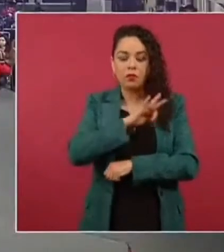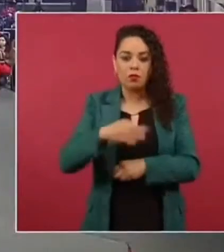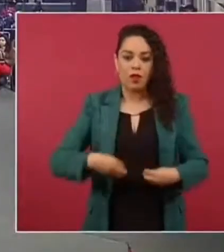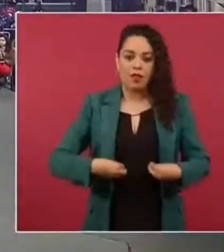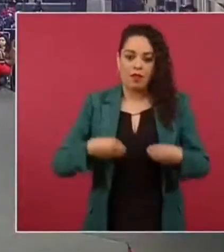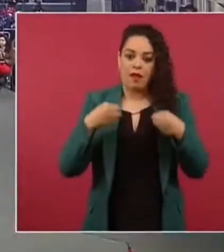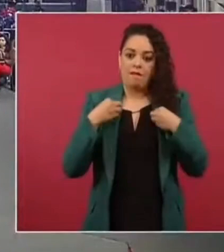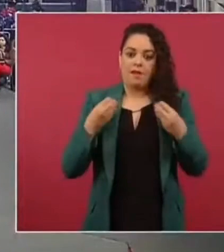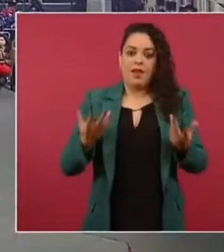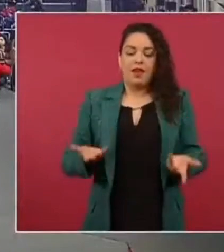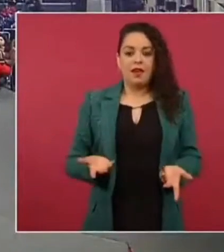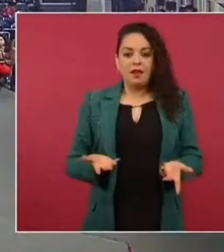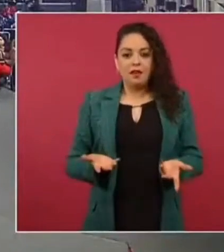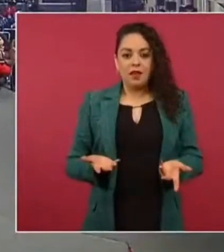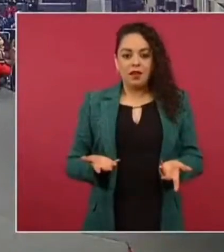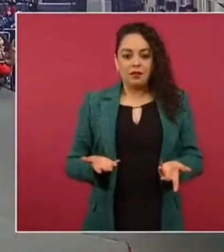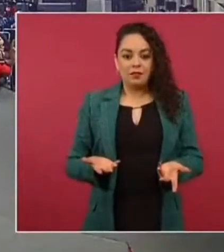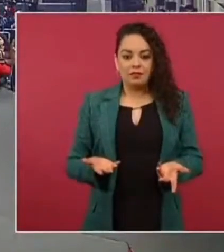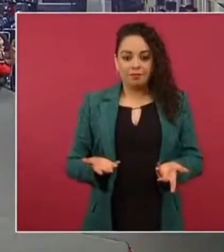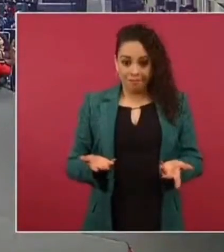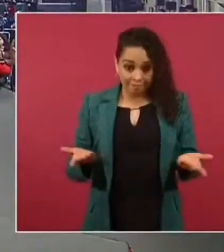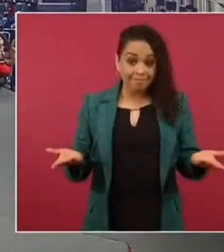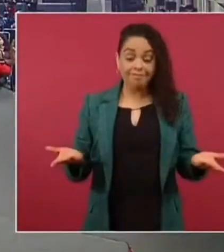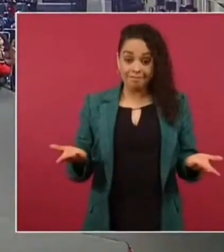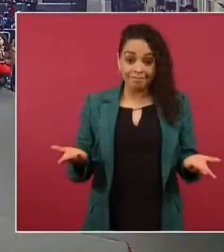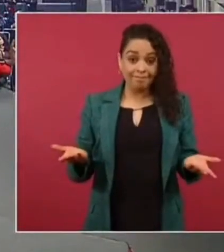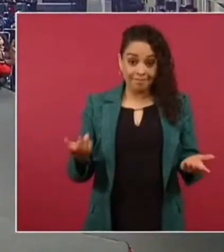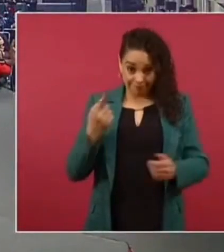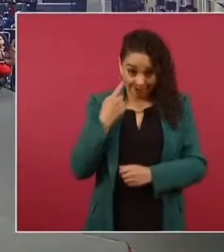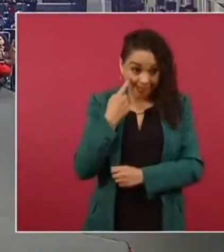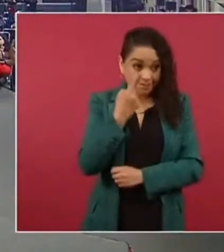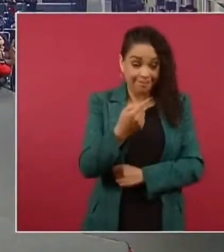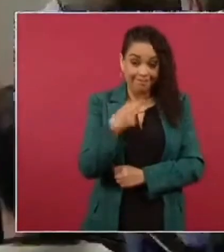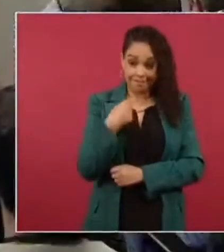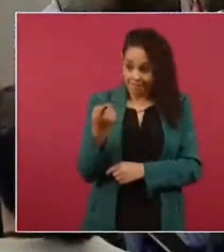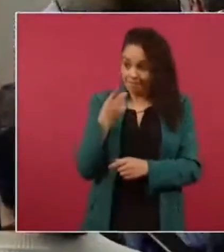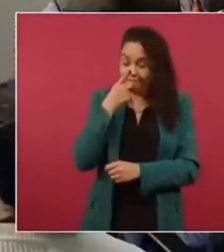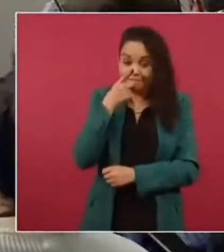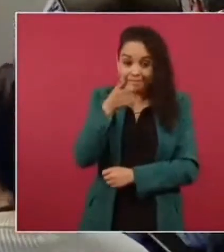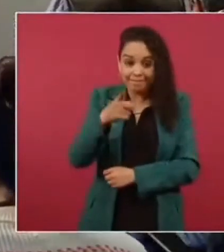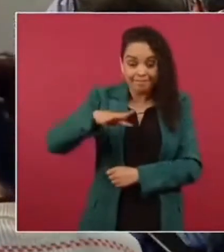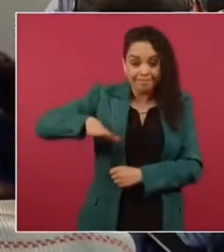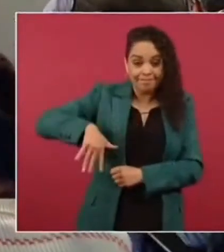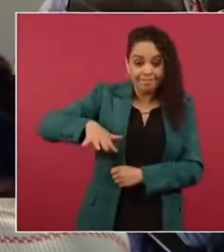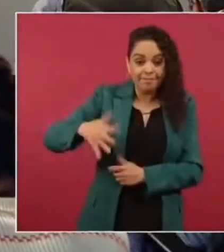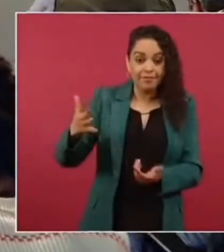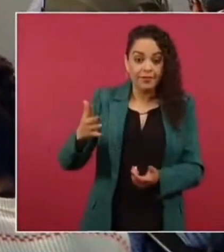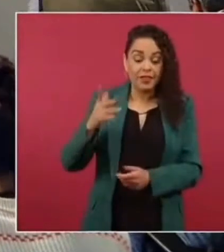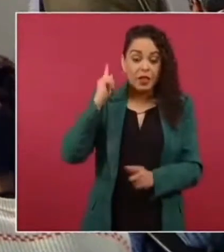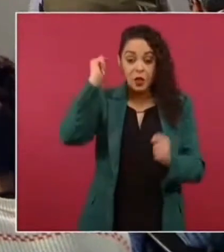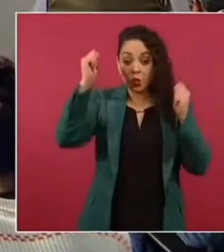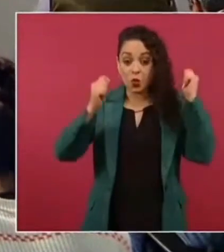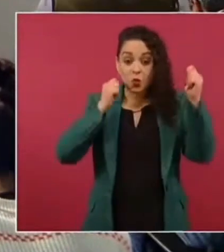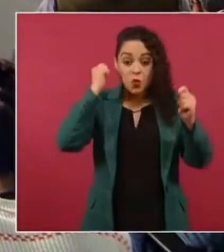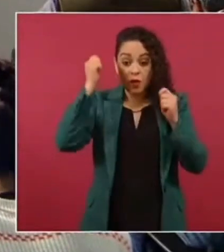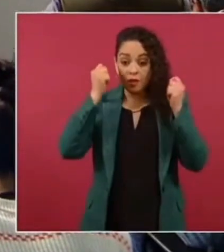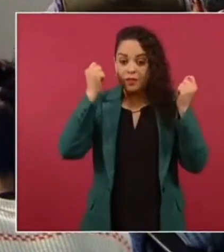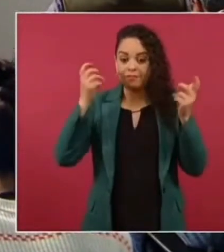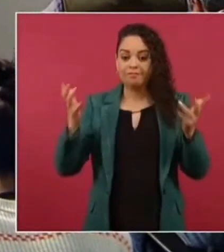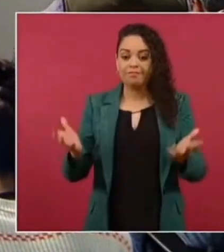o sea el turismo es una opción pues es una alternativa en el caso del sureste yo